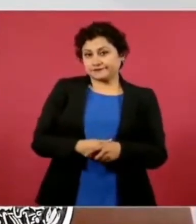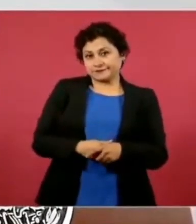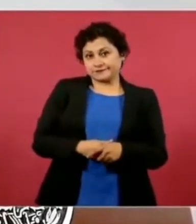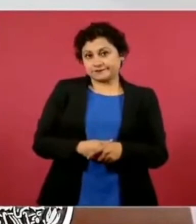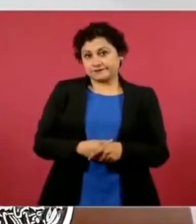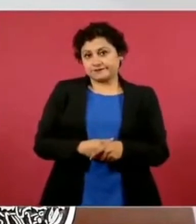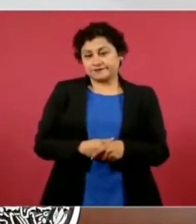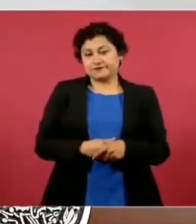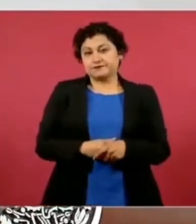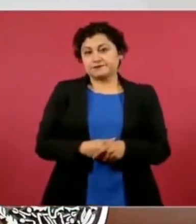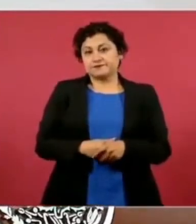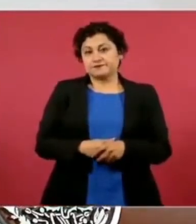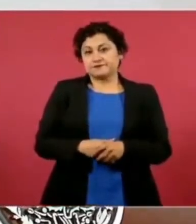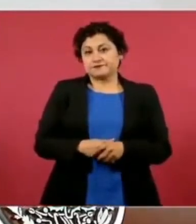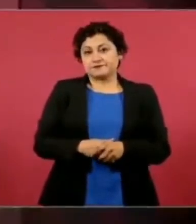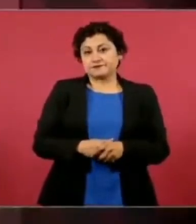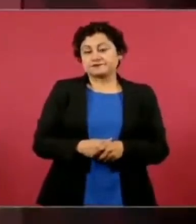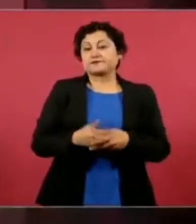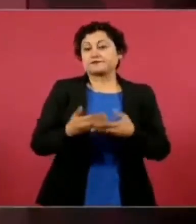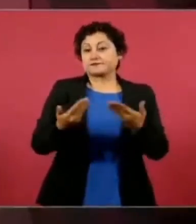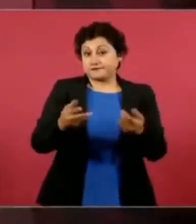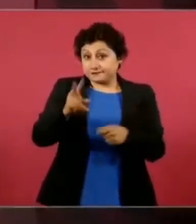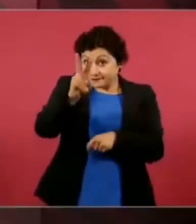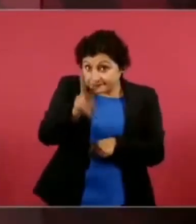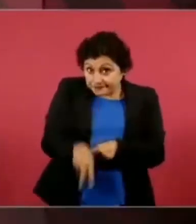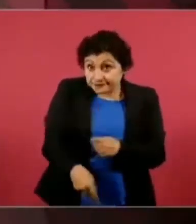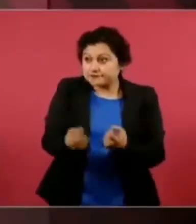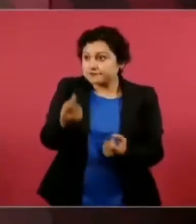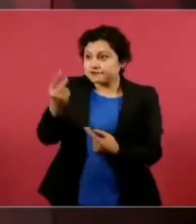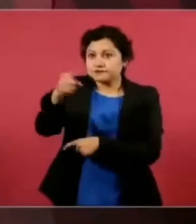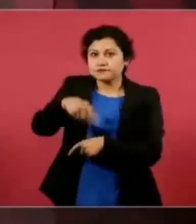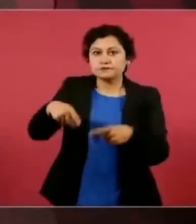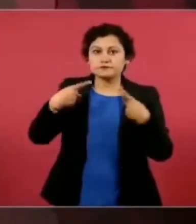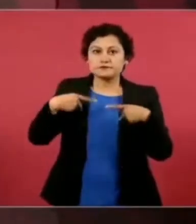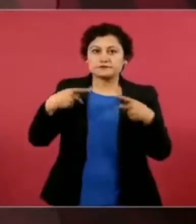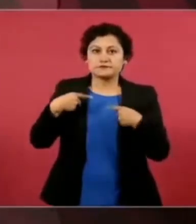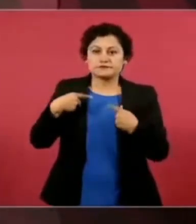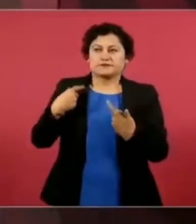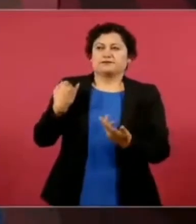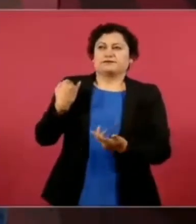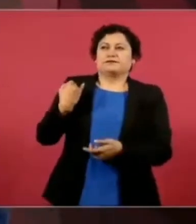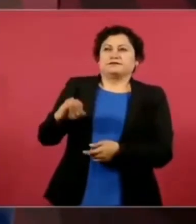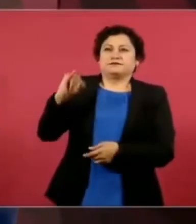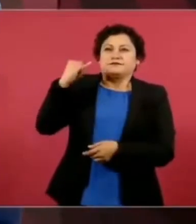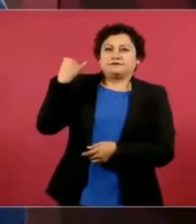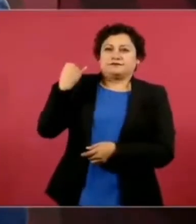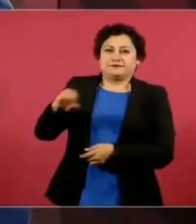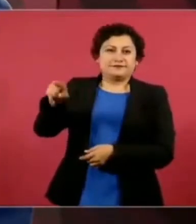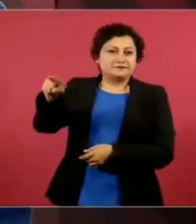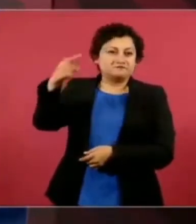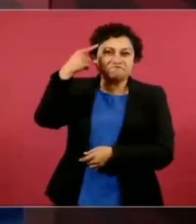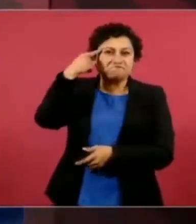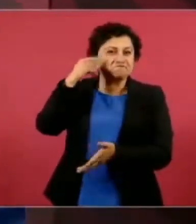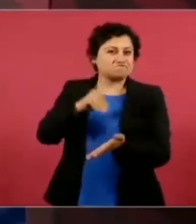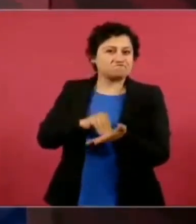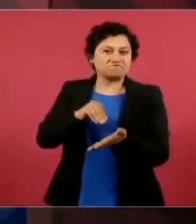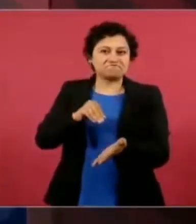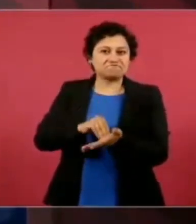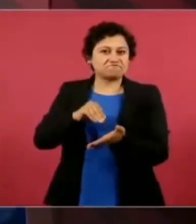todavía hay quienes no lo creen, todavía no, y a nivel